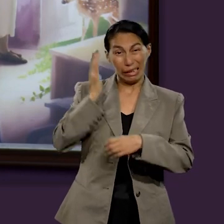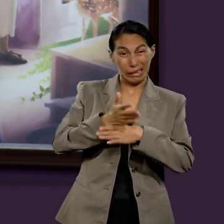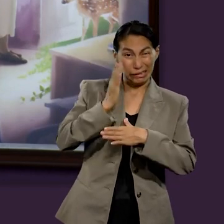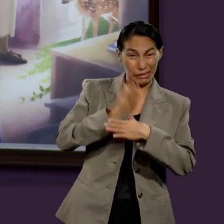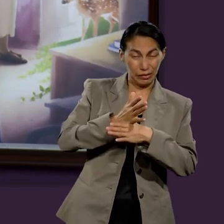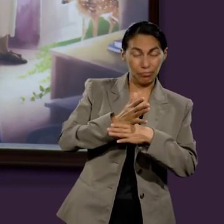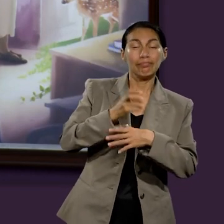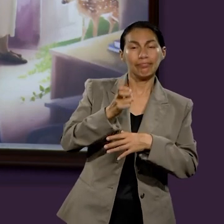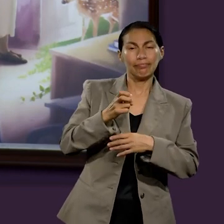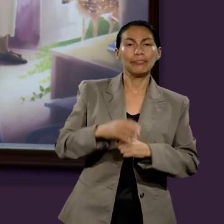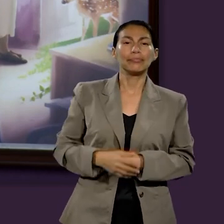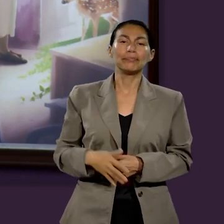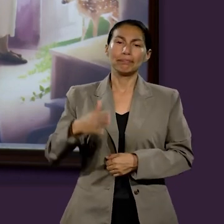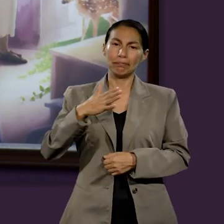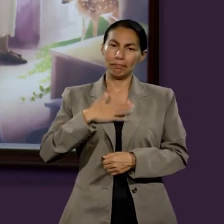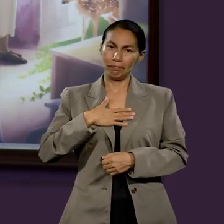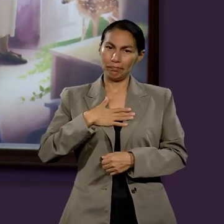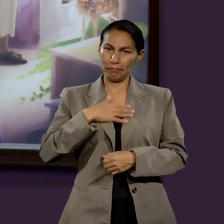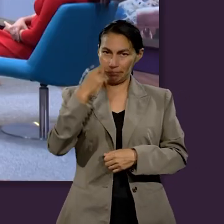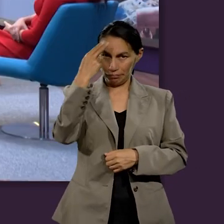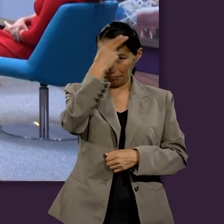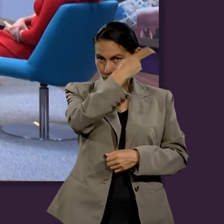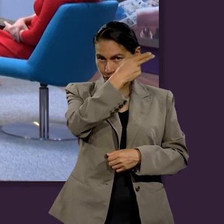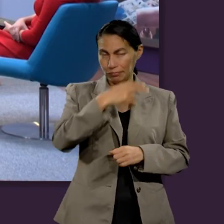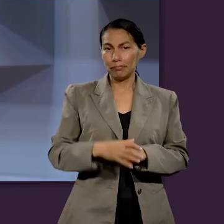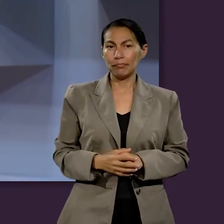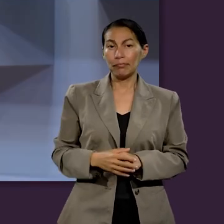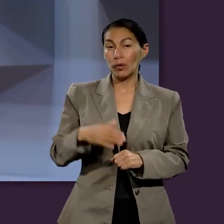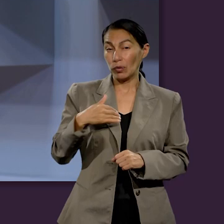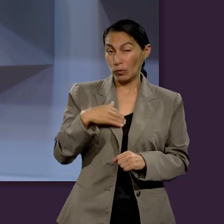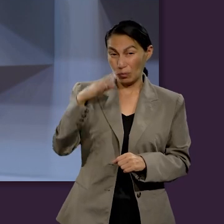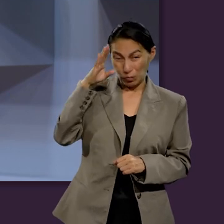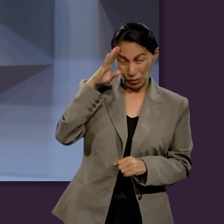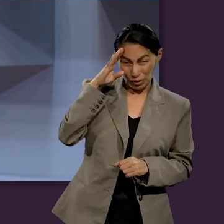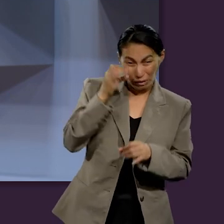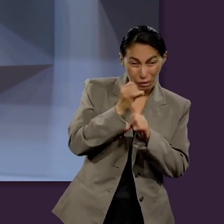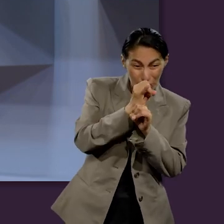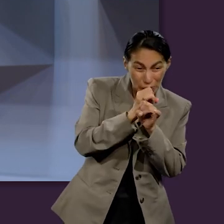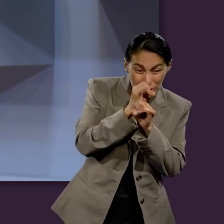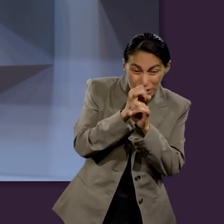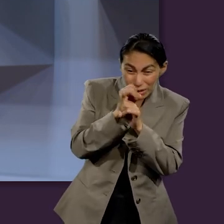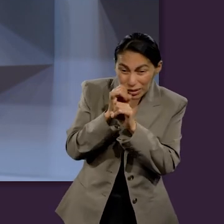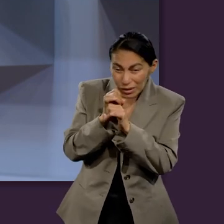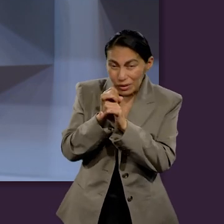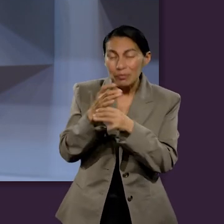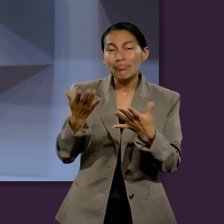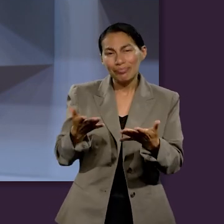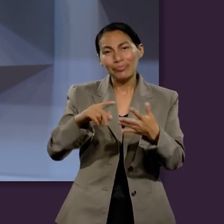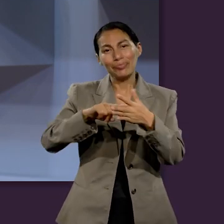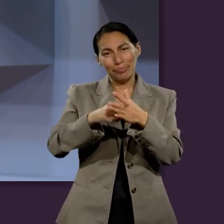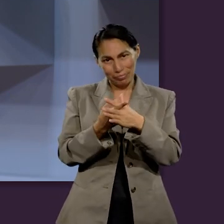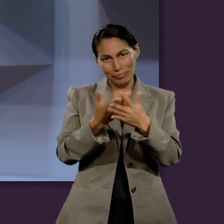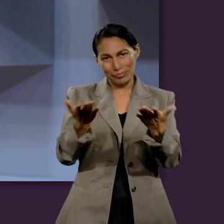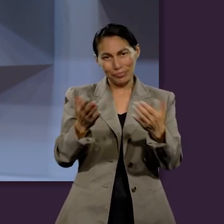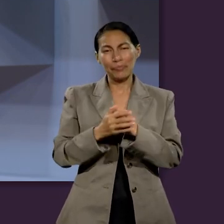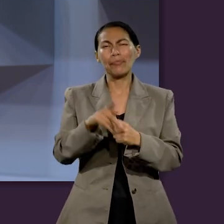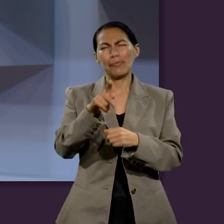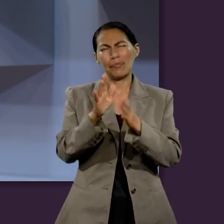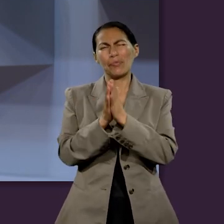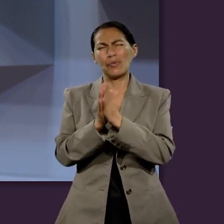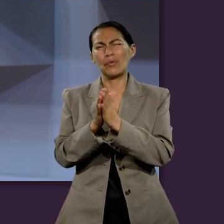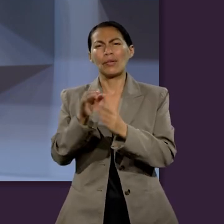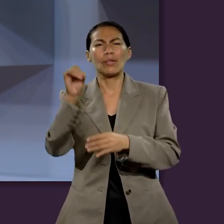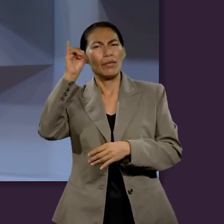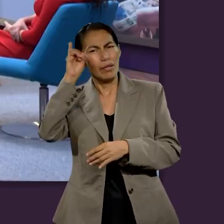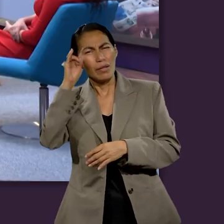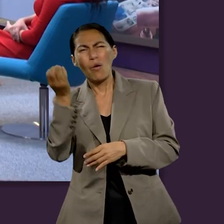pienso es en castigo. Yo soy Noemí, y lo primero que pienso es en una investigación. Entonces vamos a